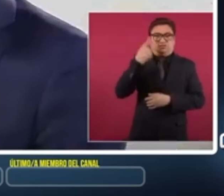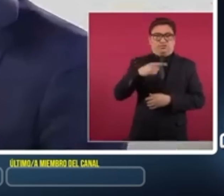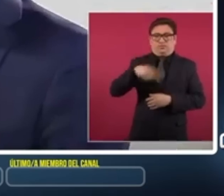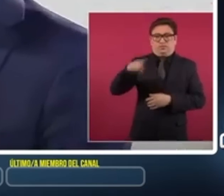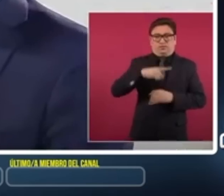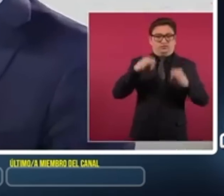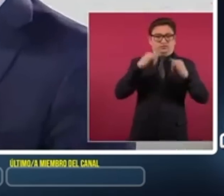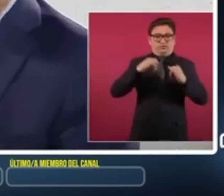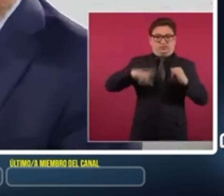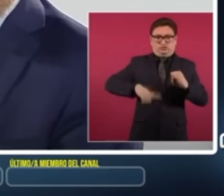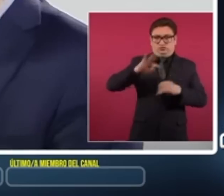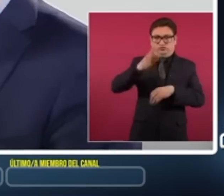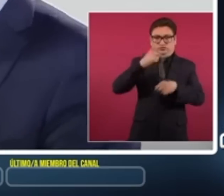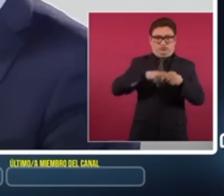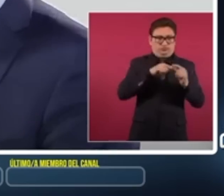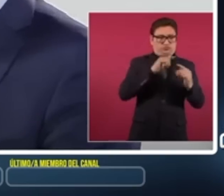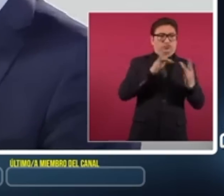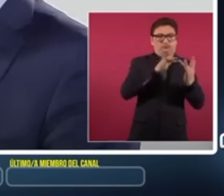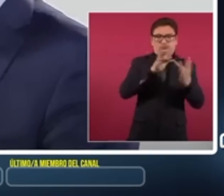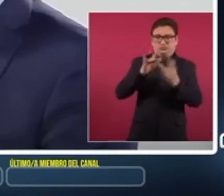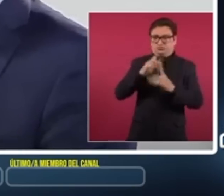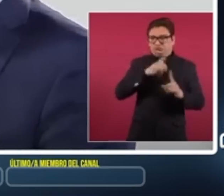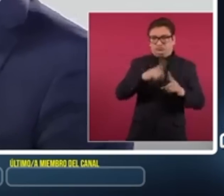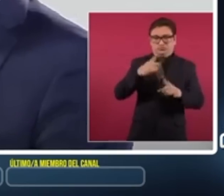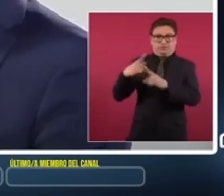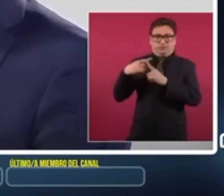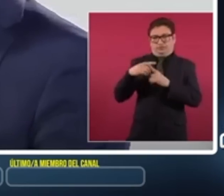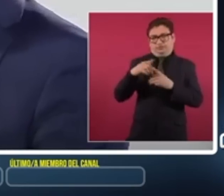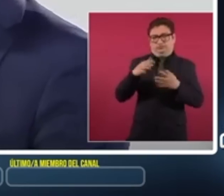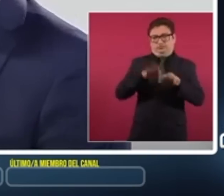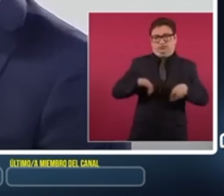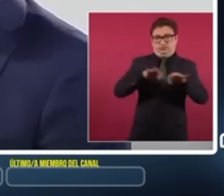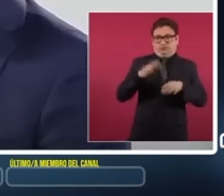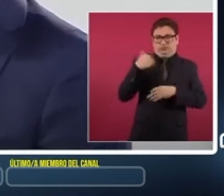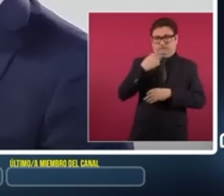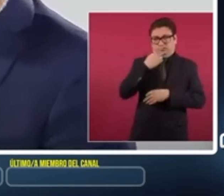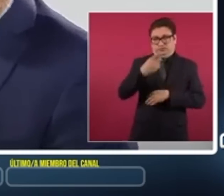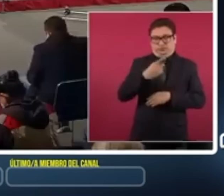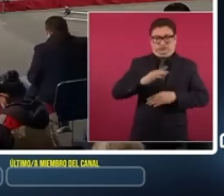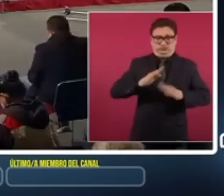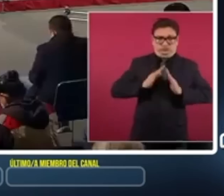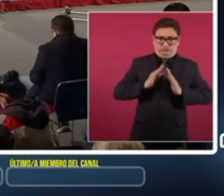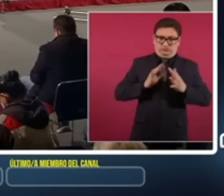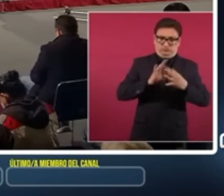todas las dependencias del gobierno federal, de manera puntual con, lo hemos señalado, con las Fuerzas Armadas,